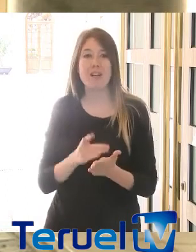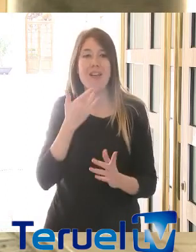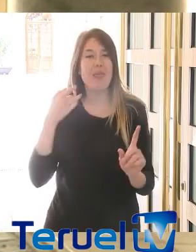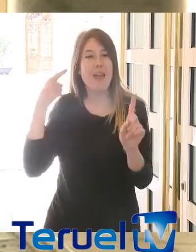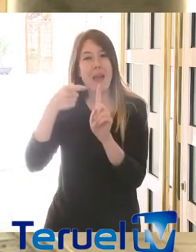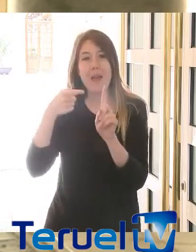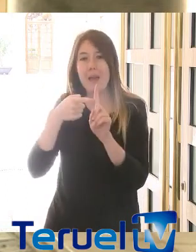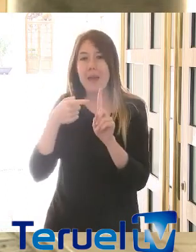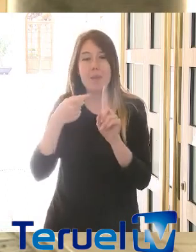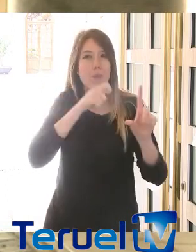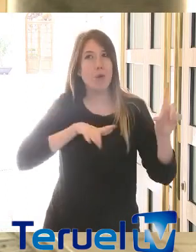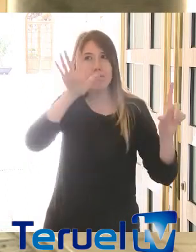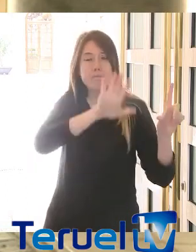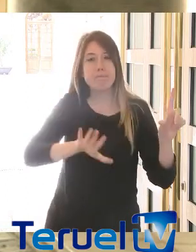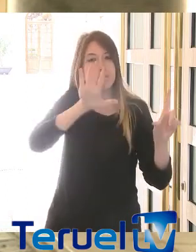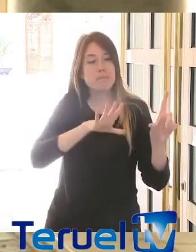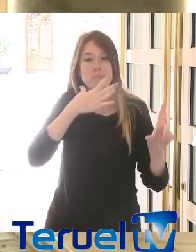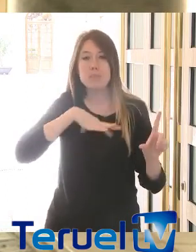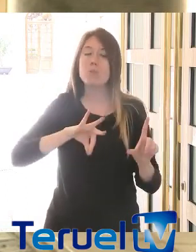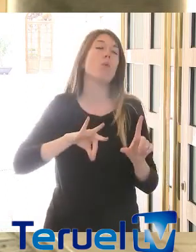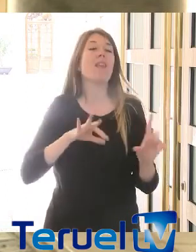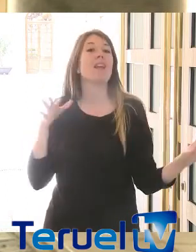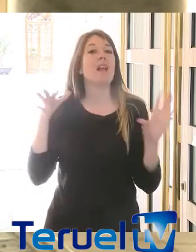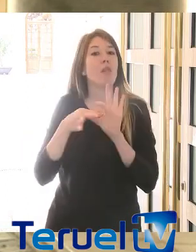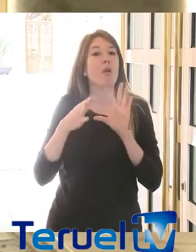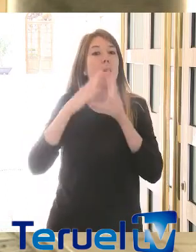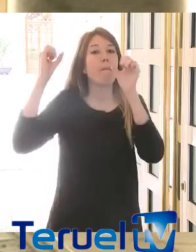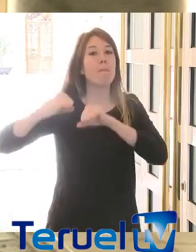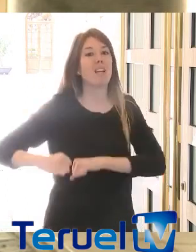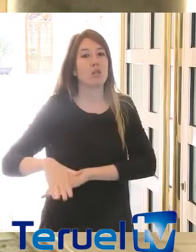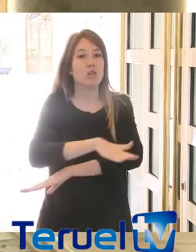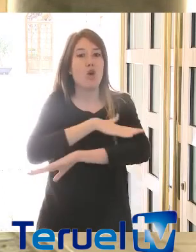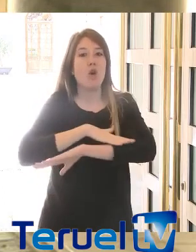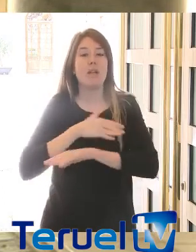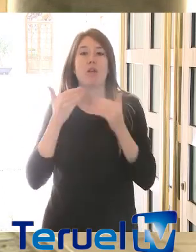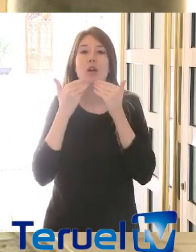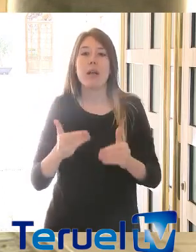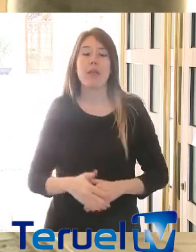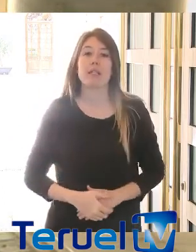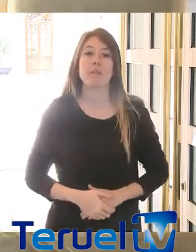para toda España en relación a los pactos que podemos adoptar. Gracias.